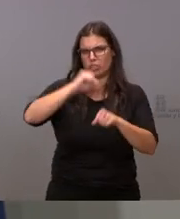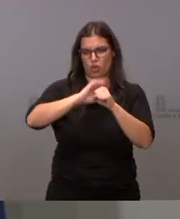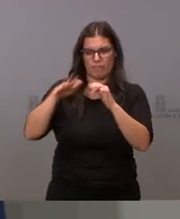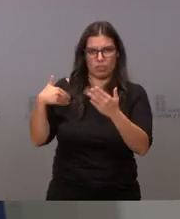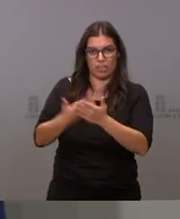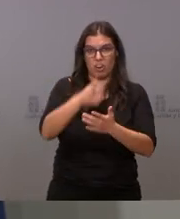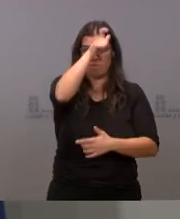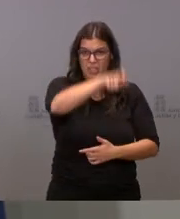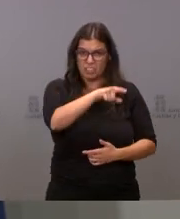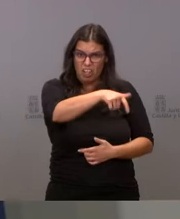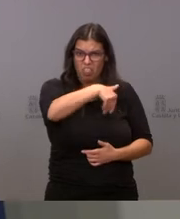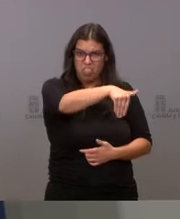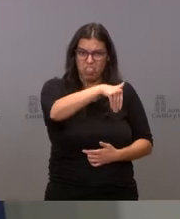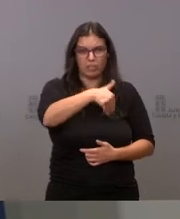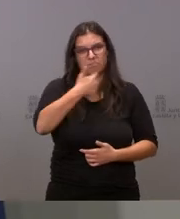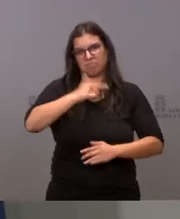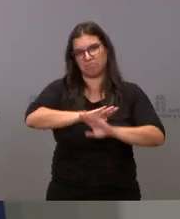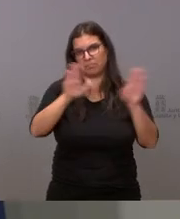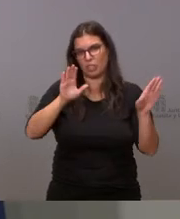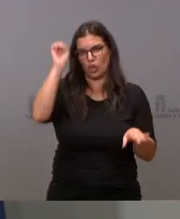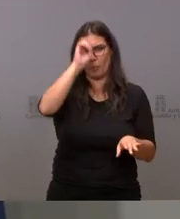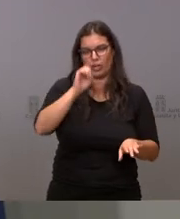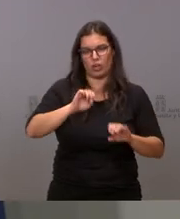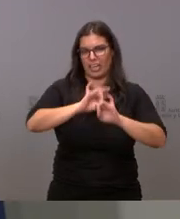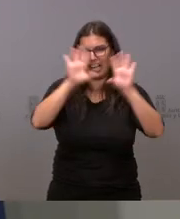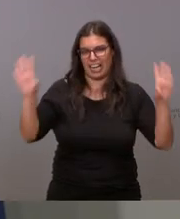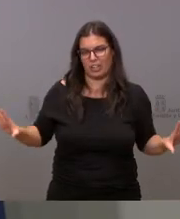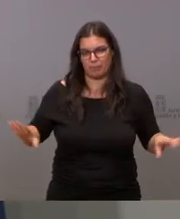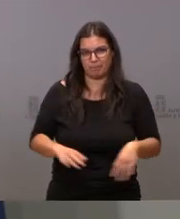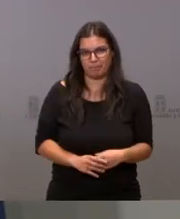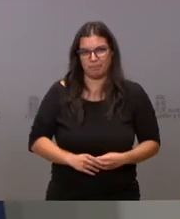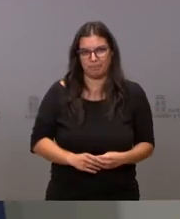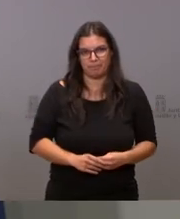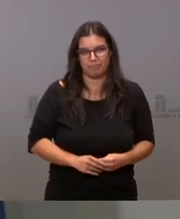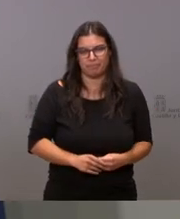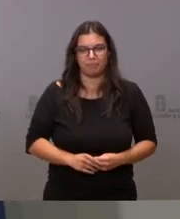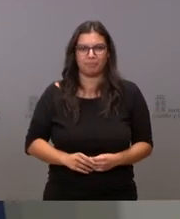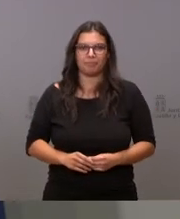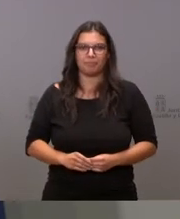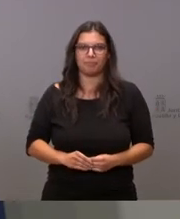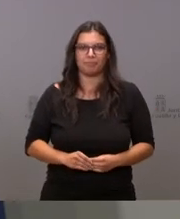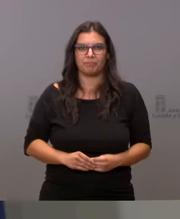y con eso digo todo lo que tengo que decir sobre este asunto